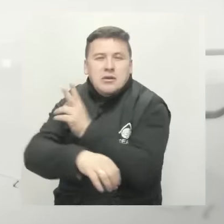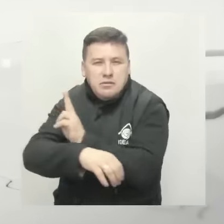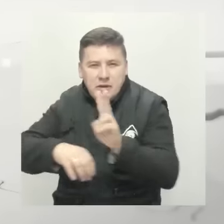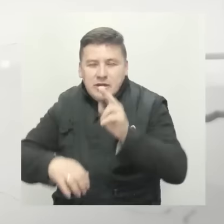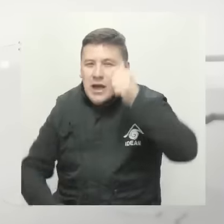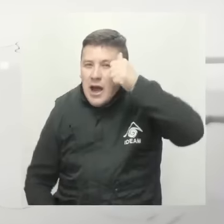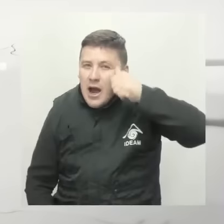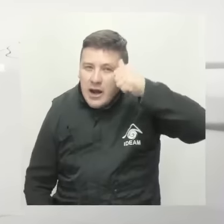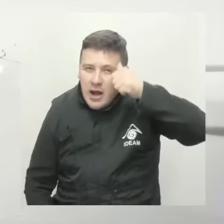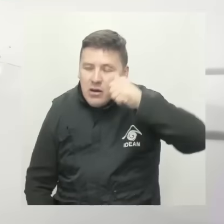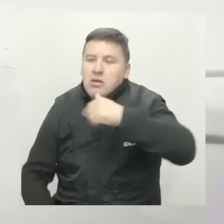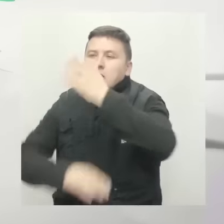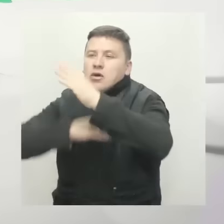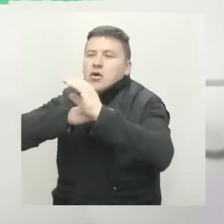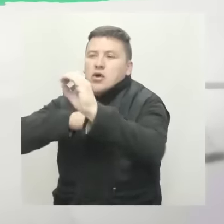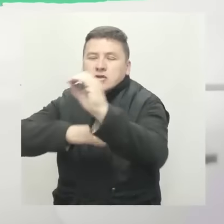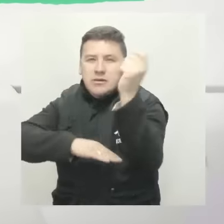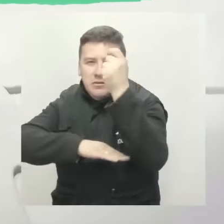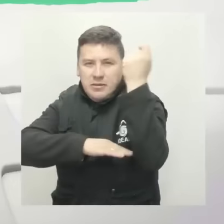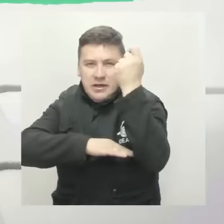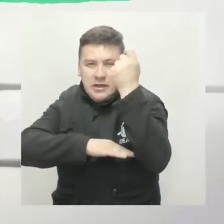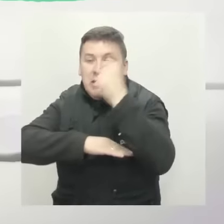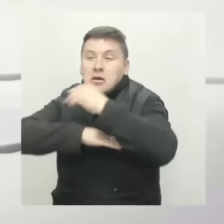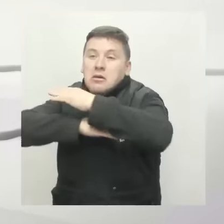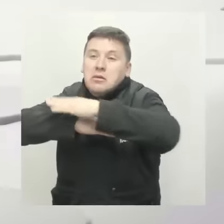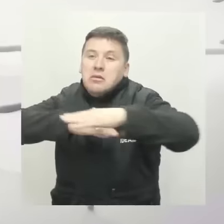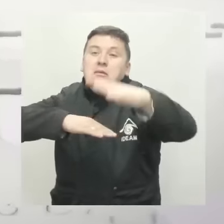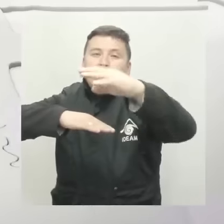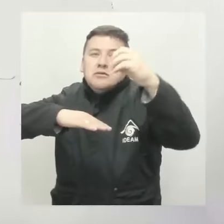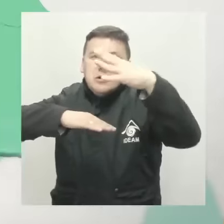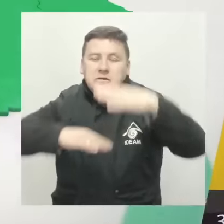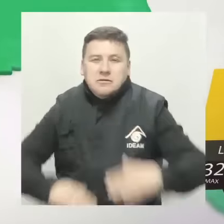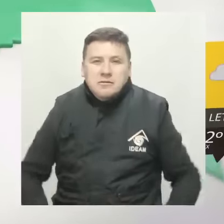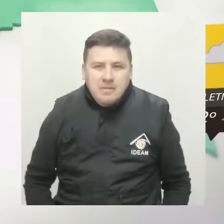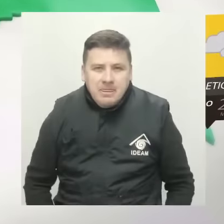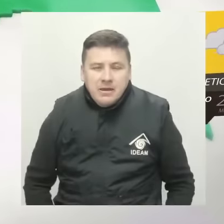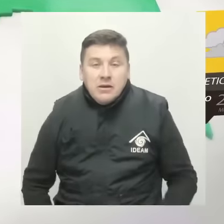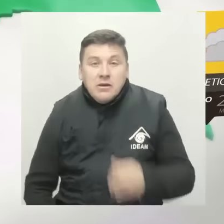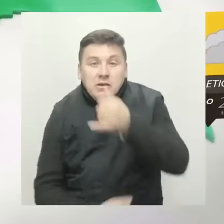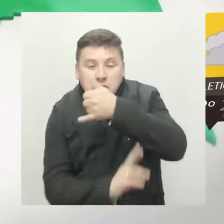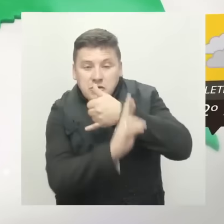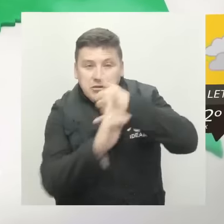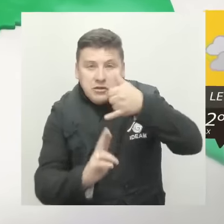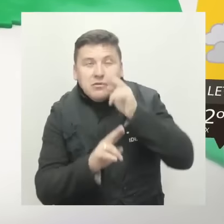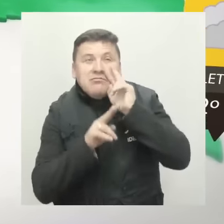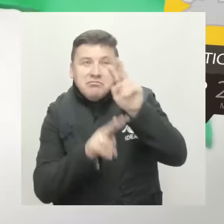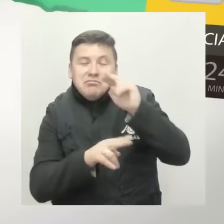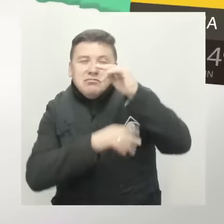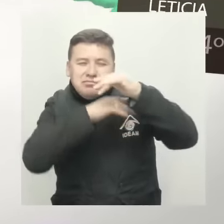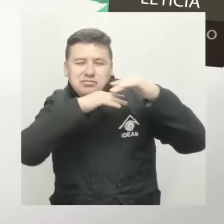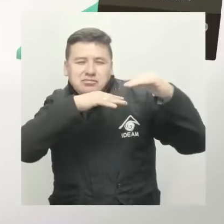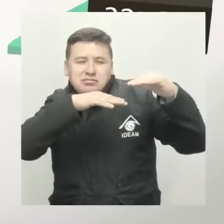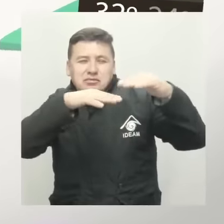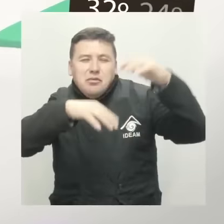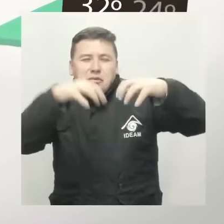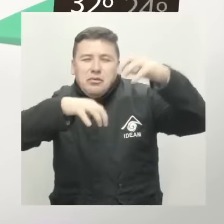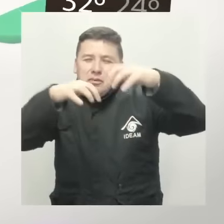Arauca y hacia el occidente del Meta, para el resto de la región tiempo seco. Hacia el sur también veremos nubarrones cubriendo la región, con